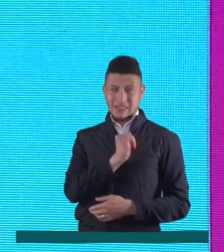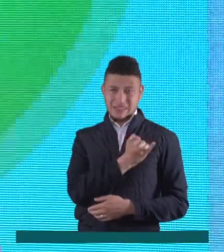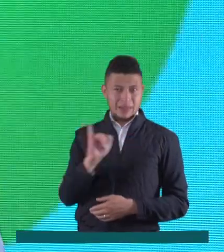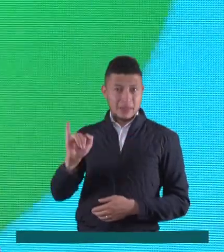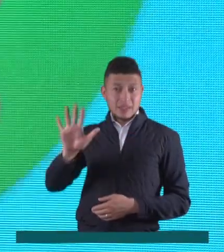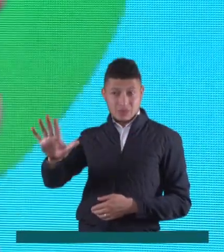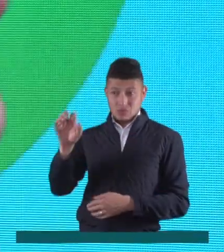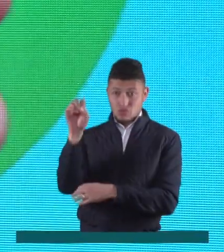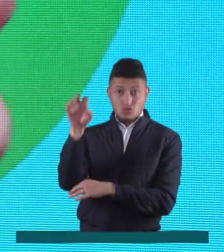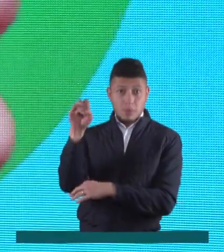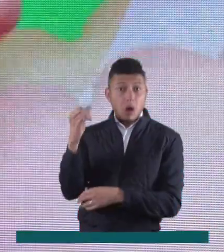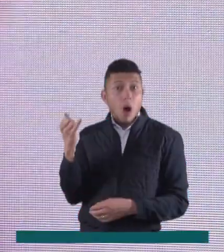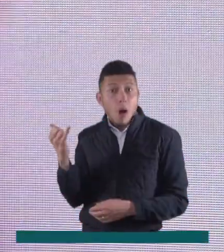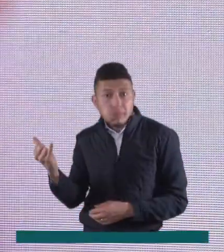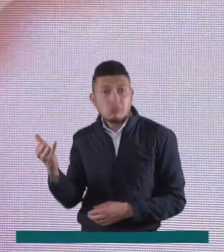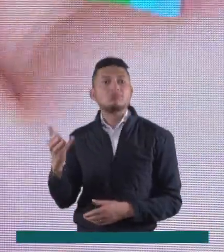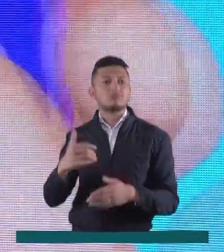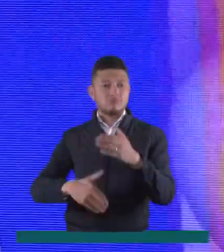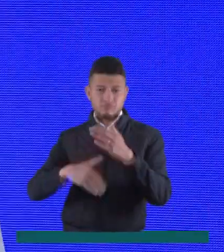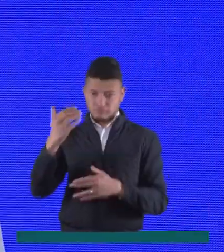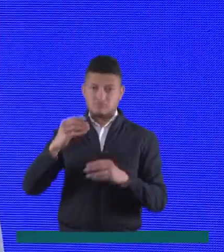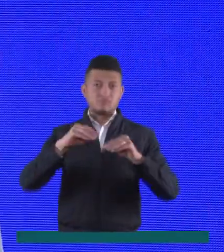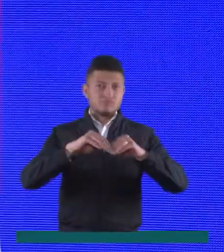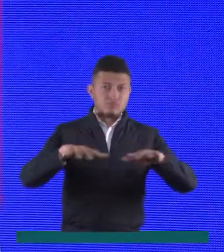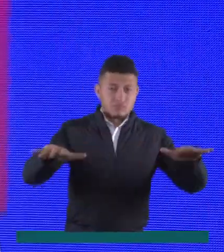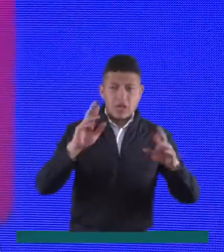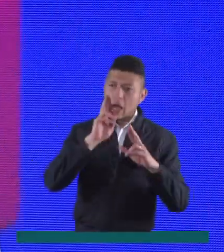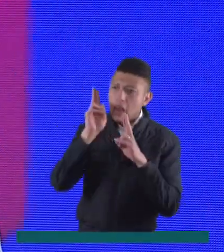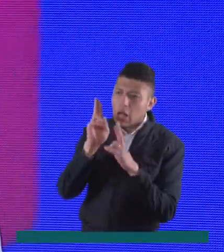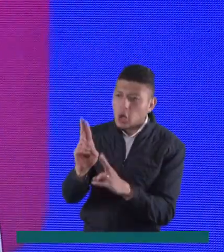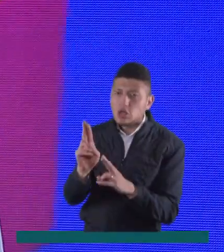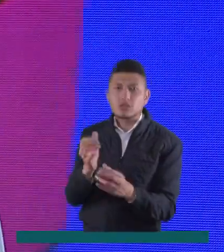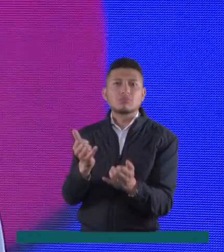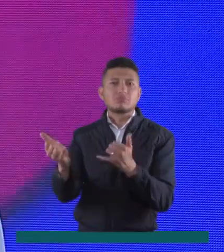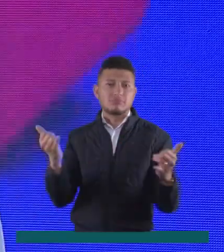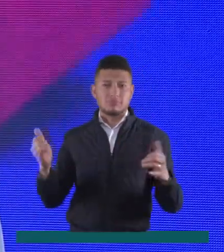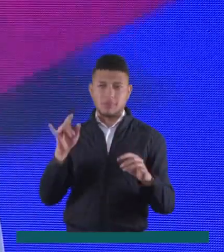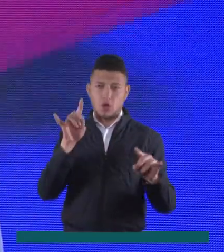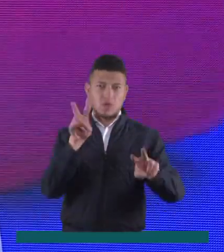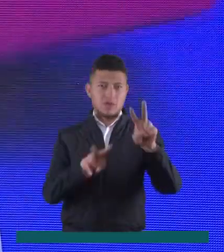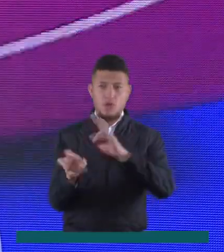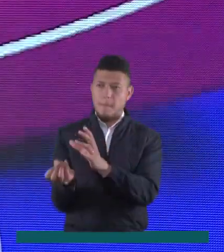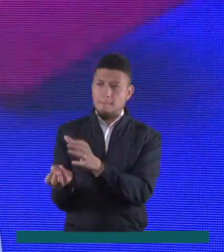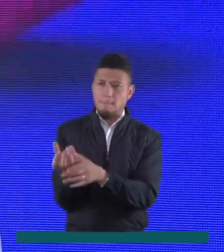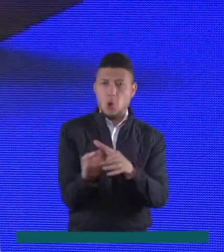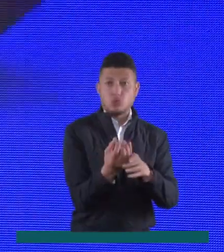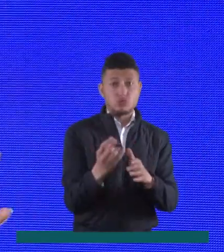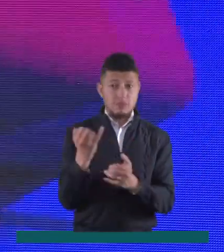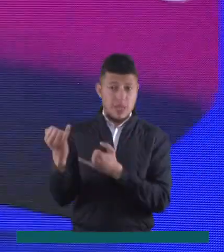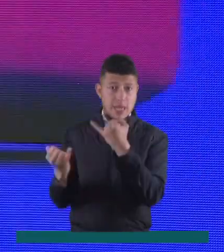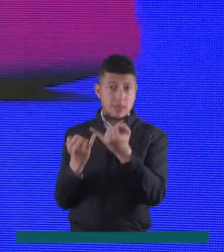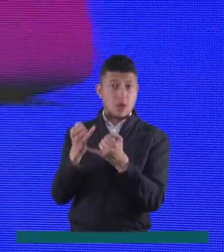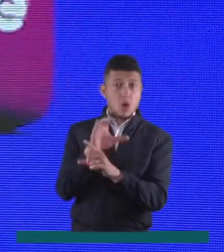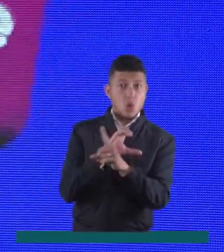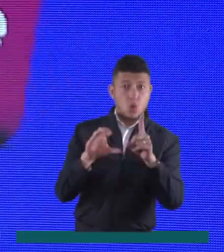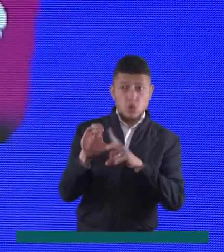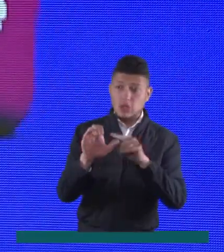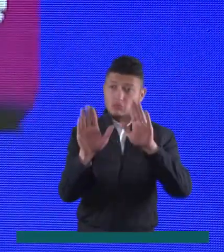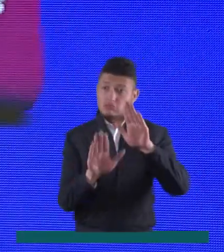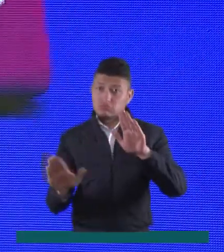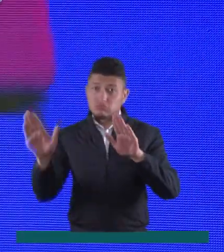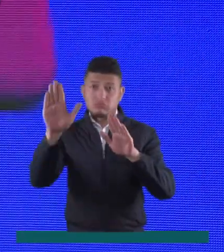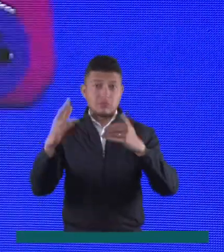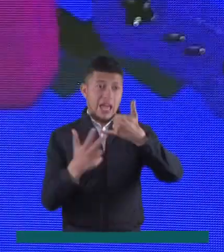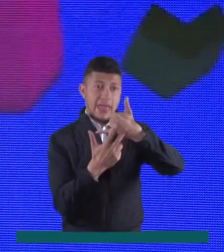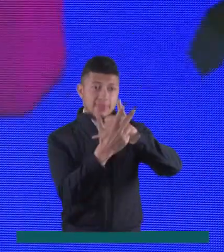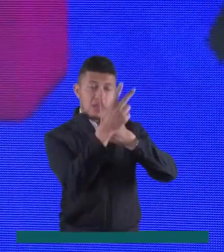de Sogamoso llega al final de su edición 2022 con el reconocimiento a las mejores producciones audiovisuales que resaltan la identidad cultural